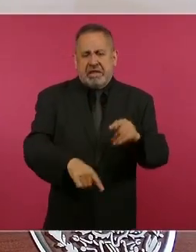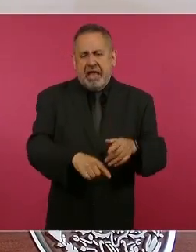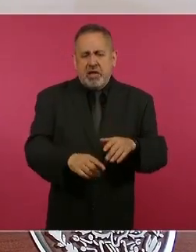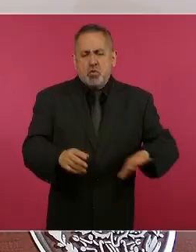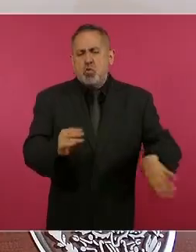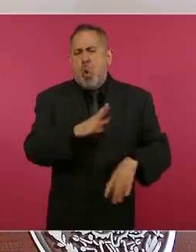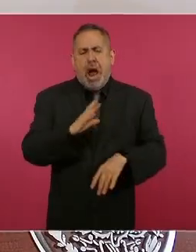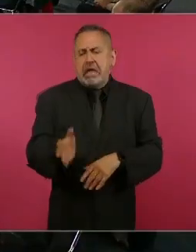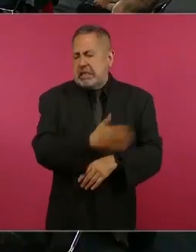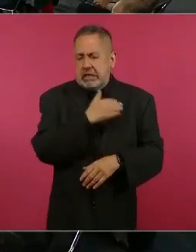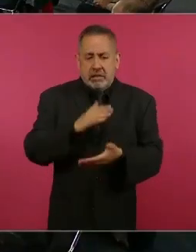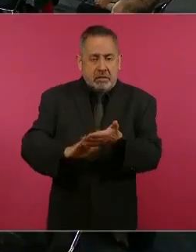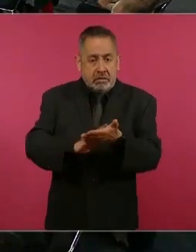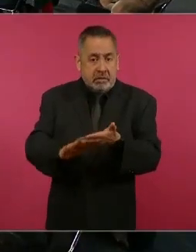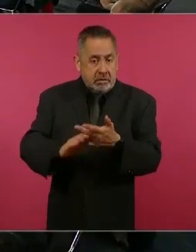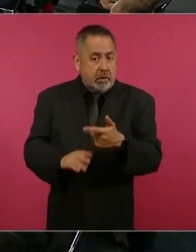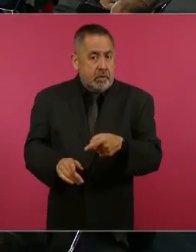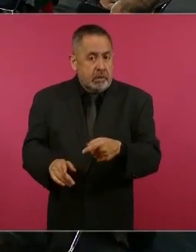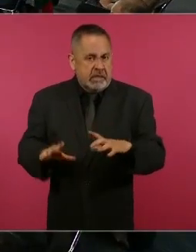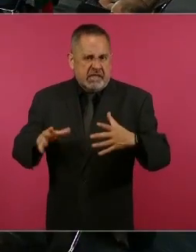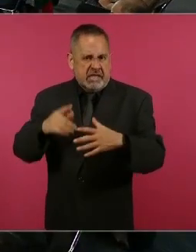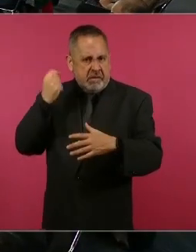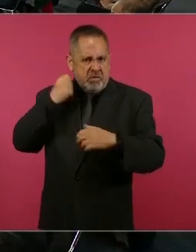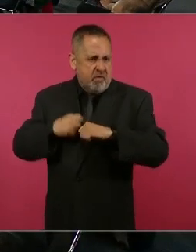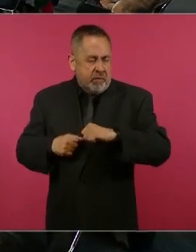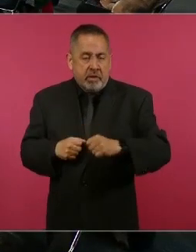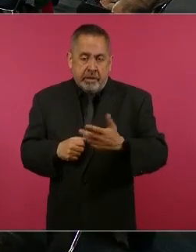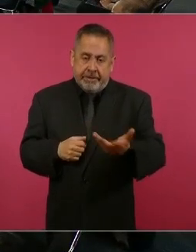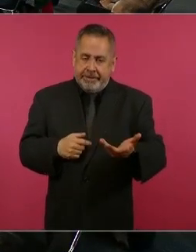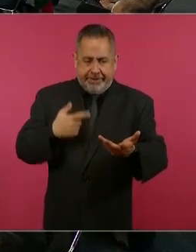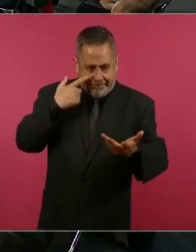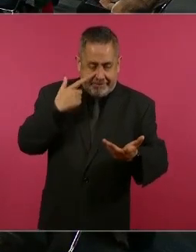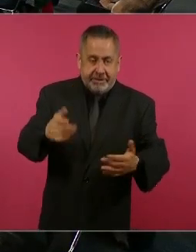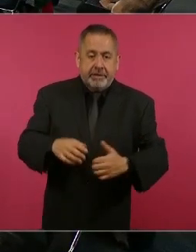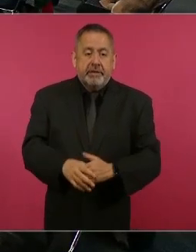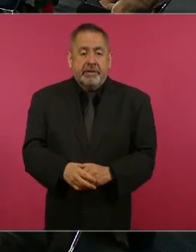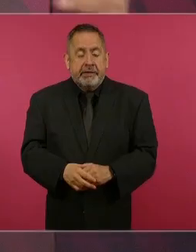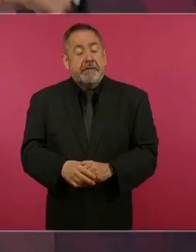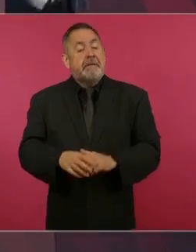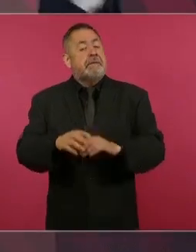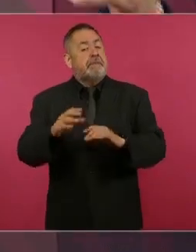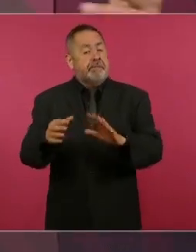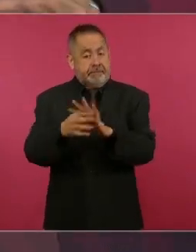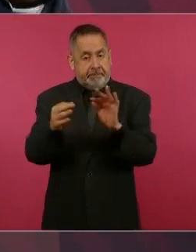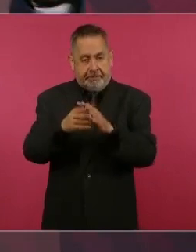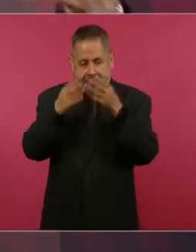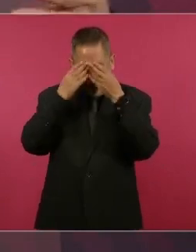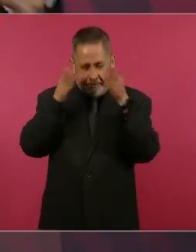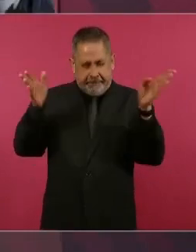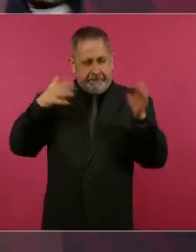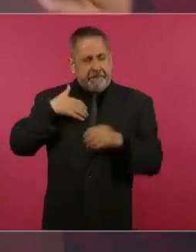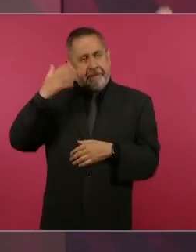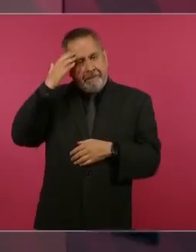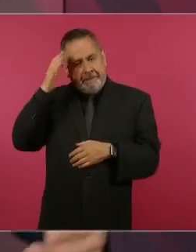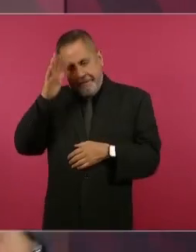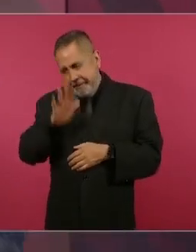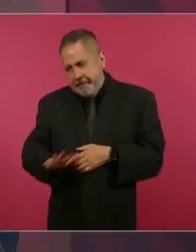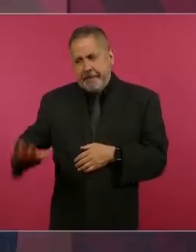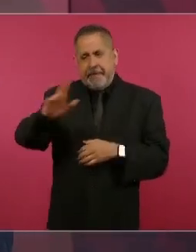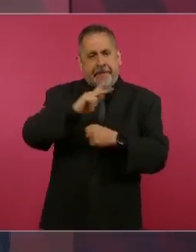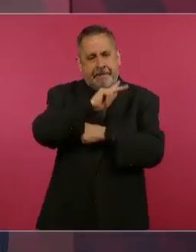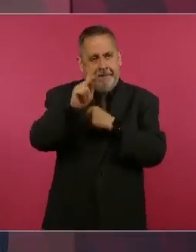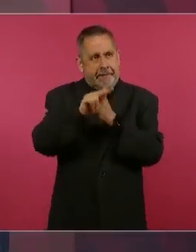para que vean. Todo esto también para que se conozca nuestro país